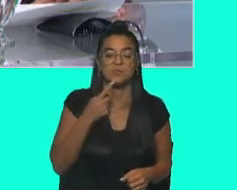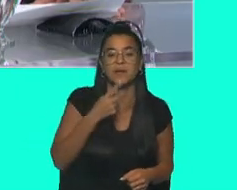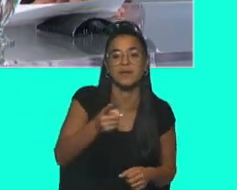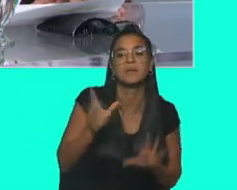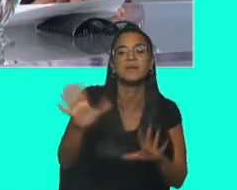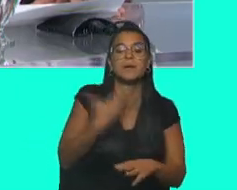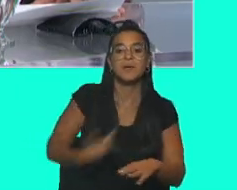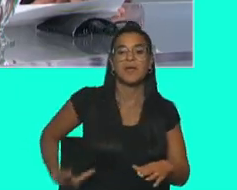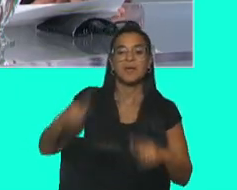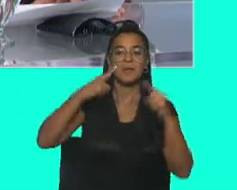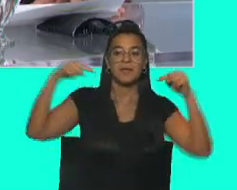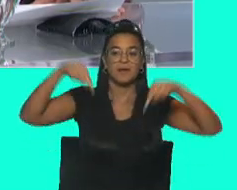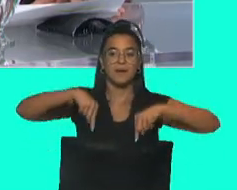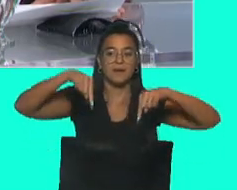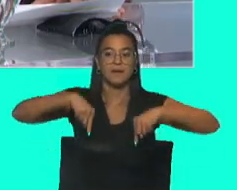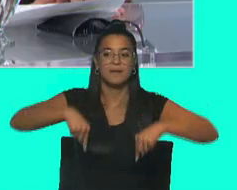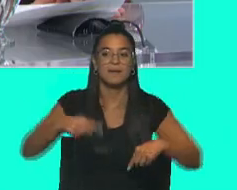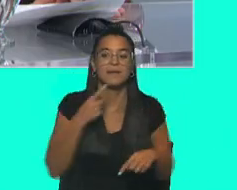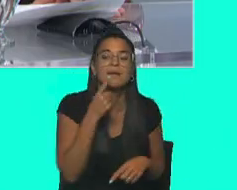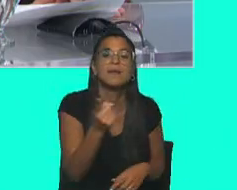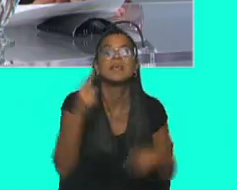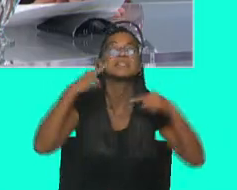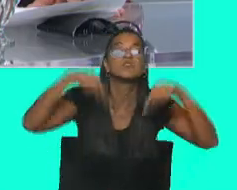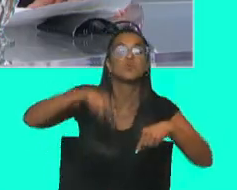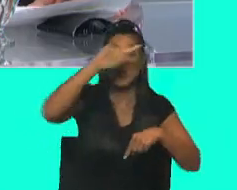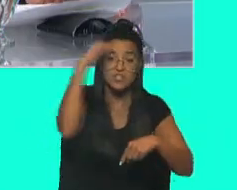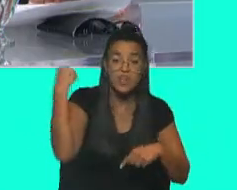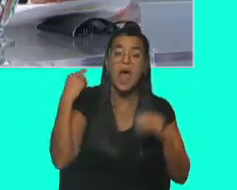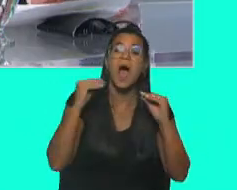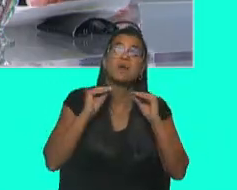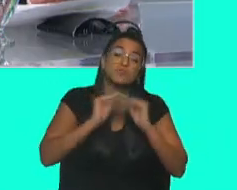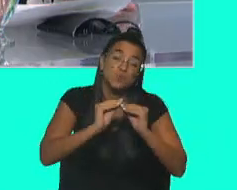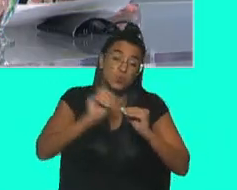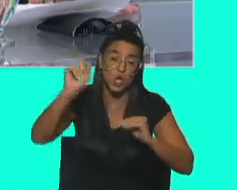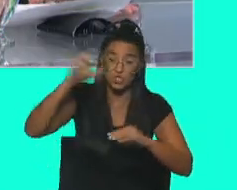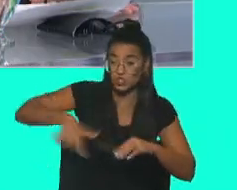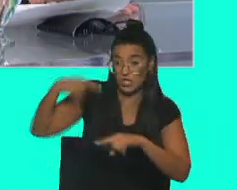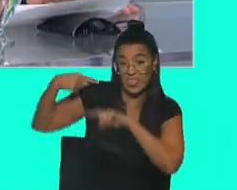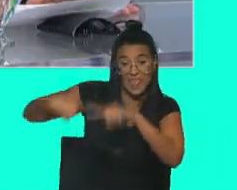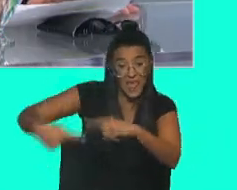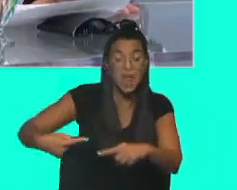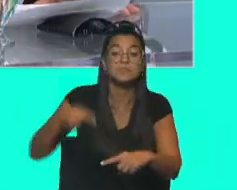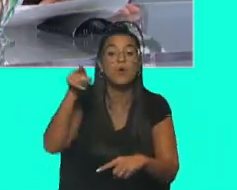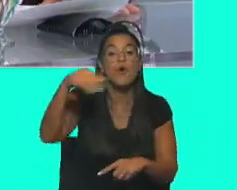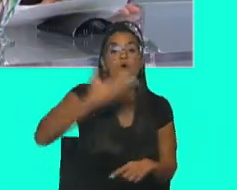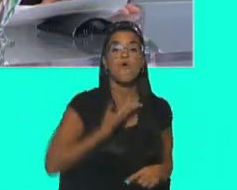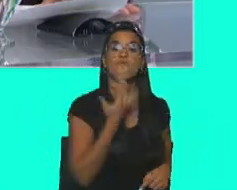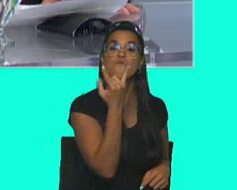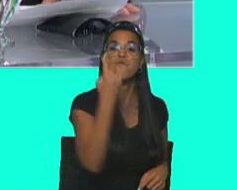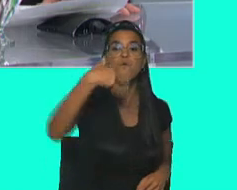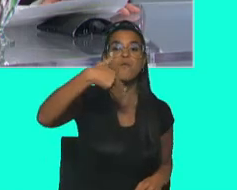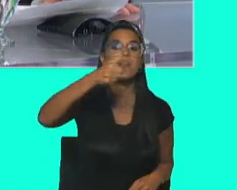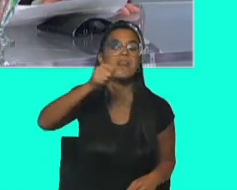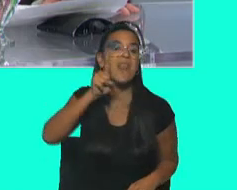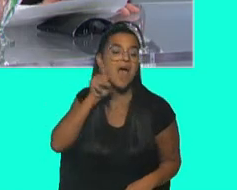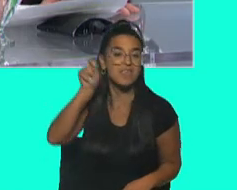del instituto, como en Argentina decimos, Instituto Nacional de Asuntos Indígenas, ellos tienen el FUNAI, la